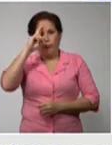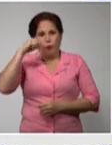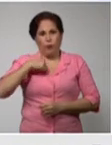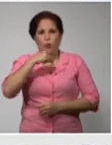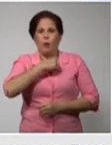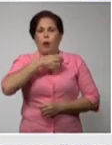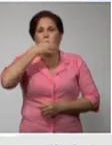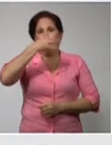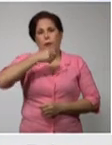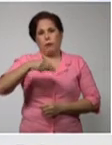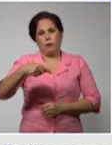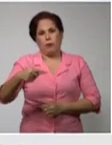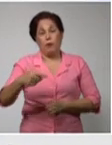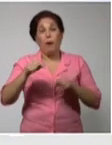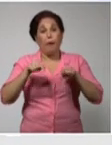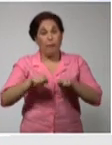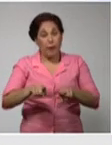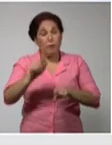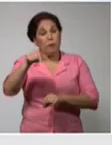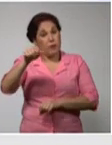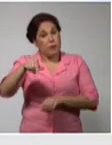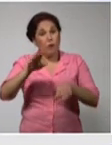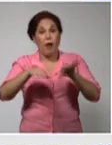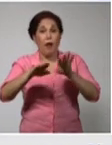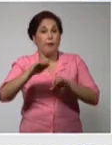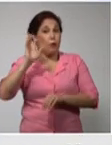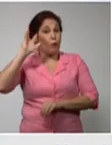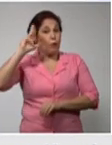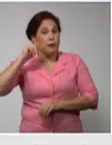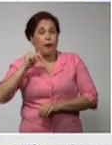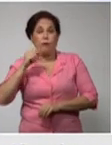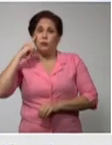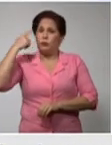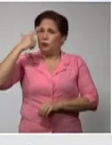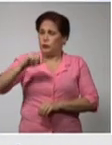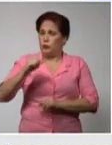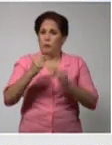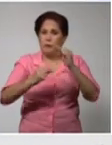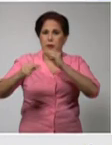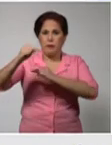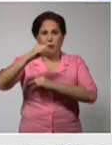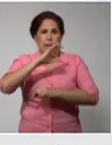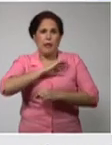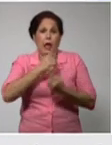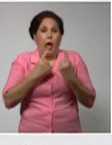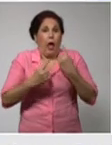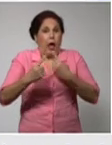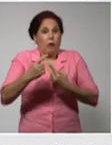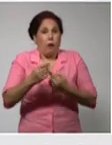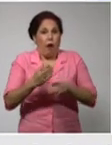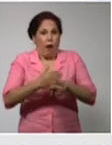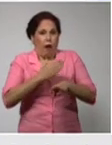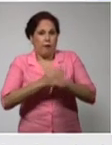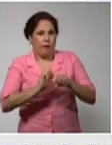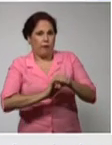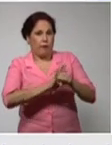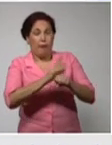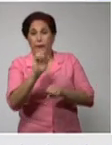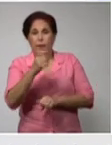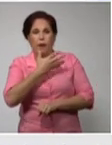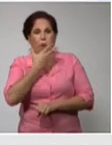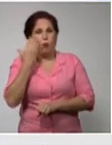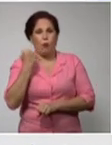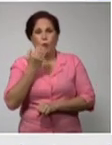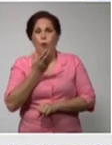pero aún hay personas que no conocen cuáles son los principales síntomas de la enfermedad uno de ellos es la pérdida del olfato